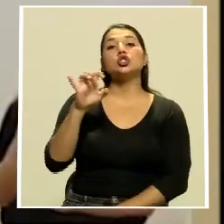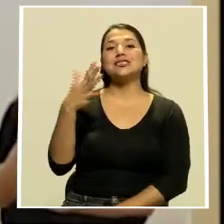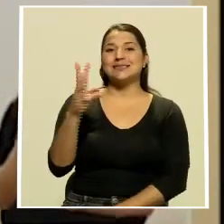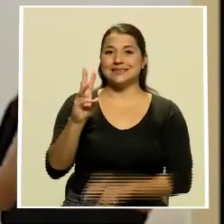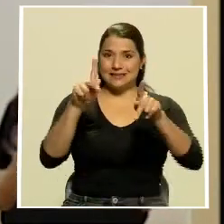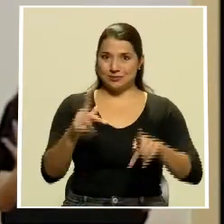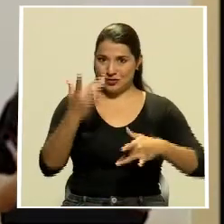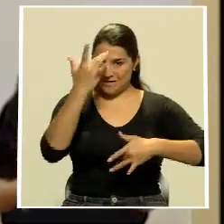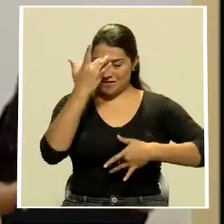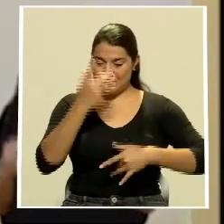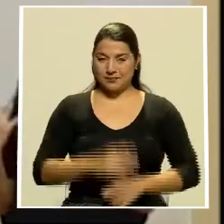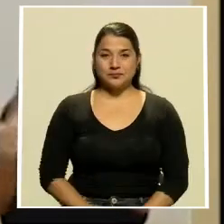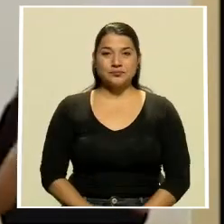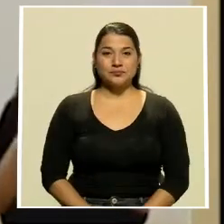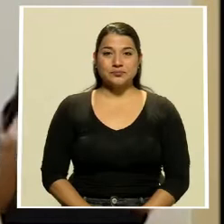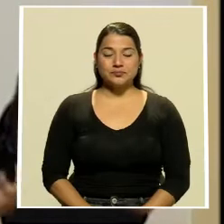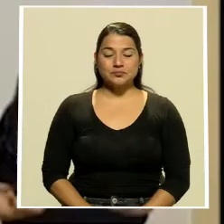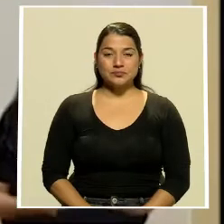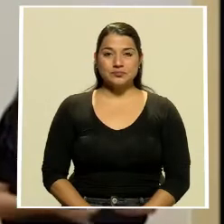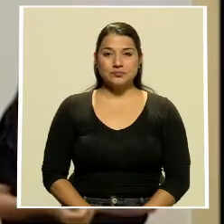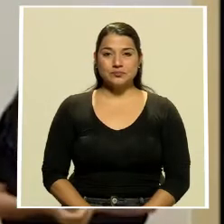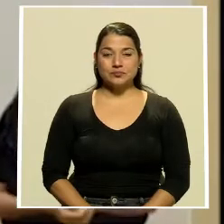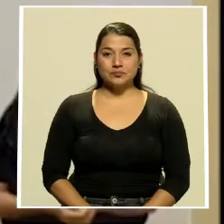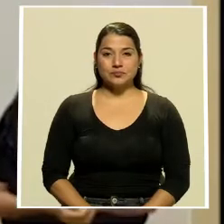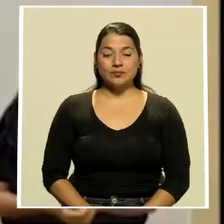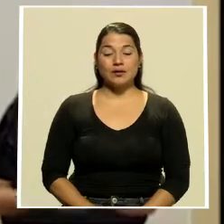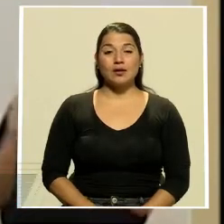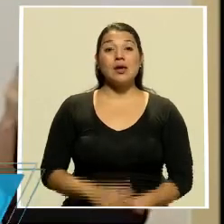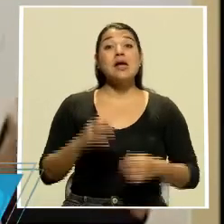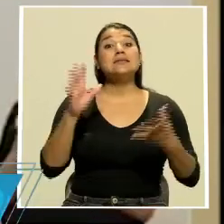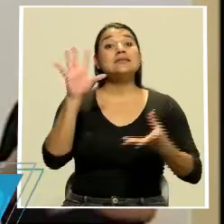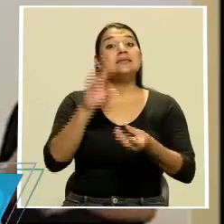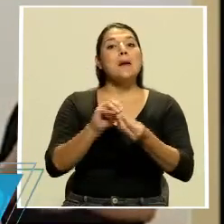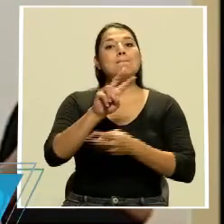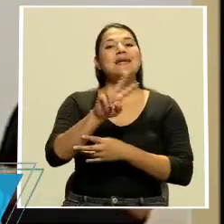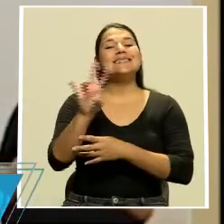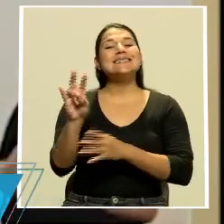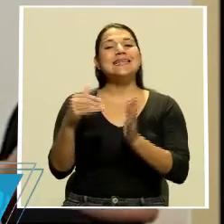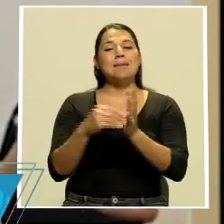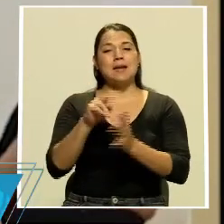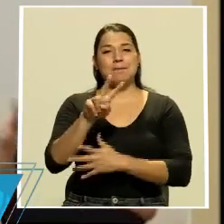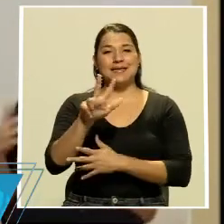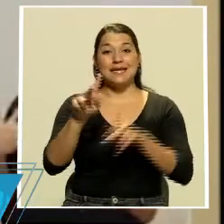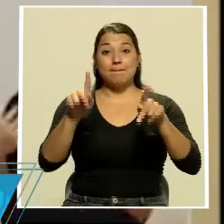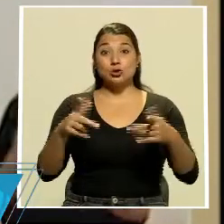confirmados a la fecha. Se contabilizan 27.023 personas recuperadas.